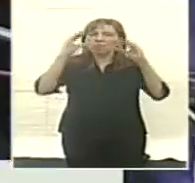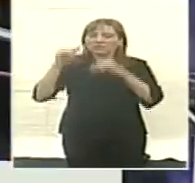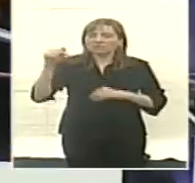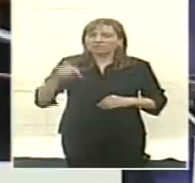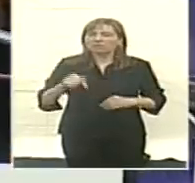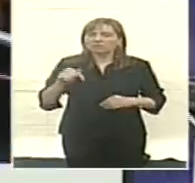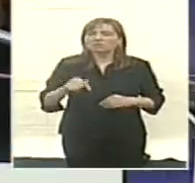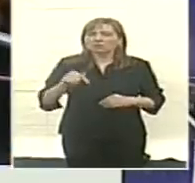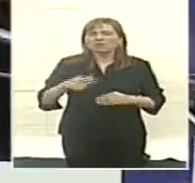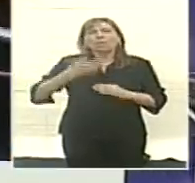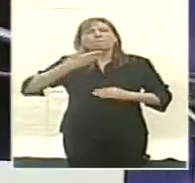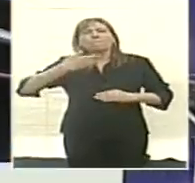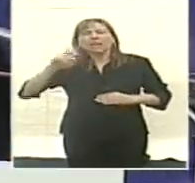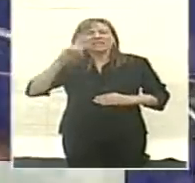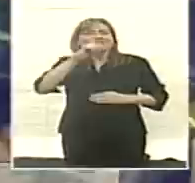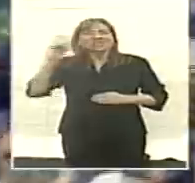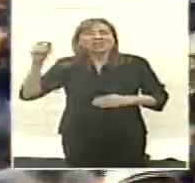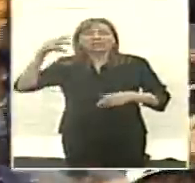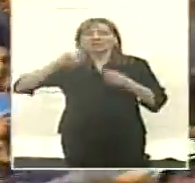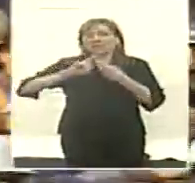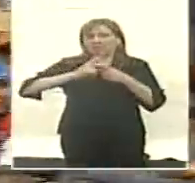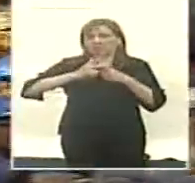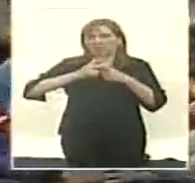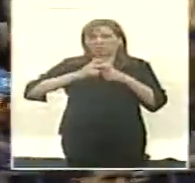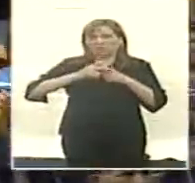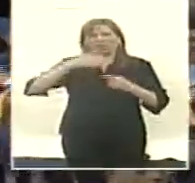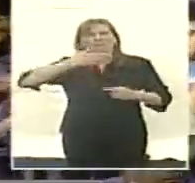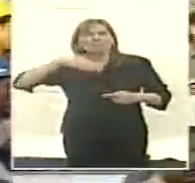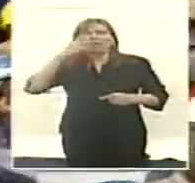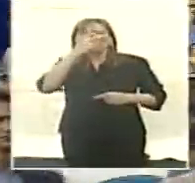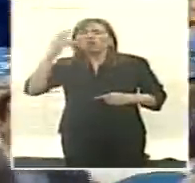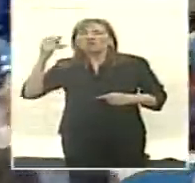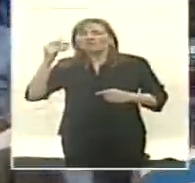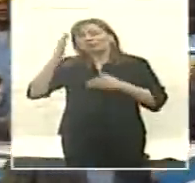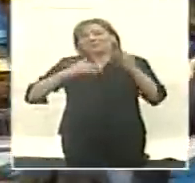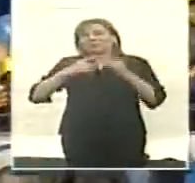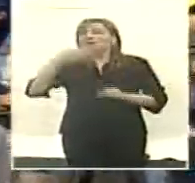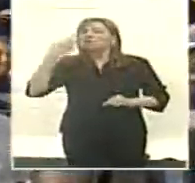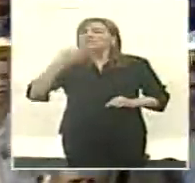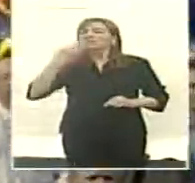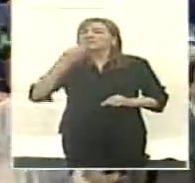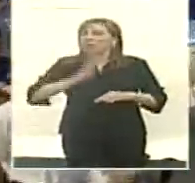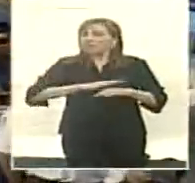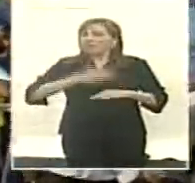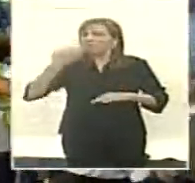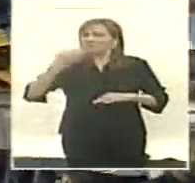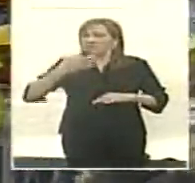más de 100 técnicos, más de 200 operarios especializados.